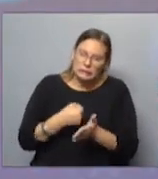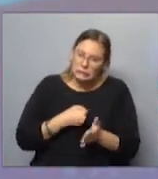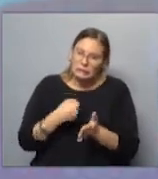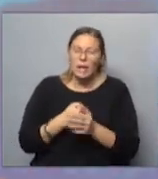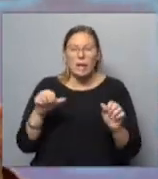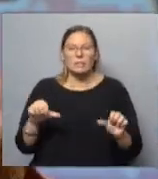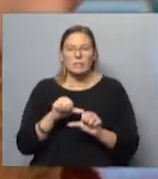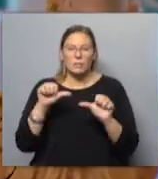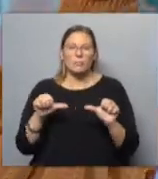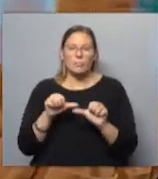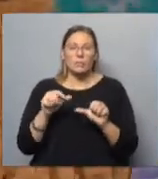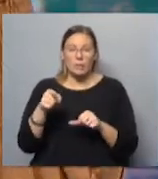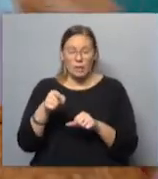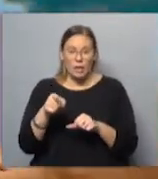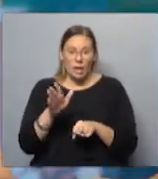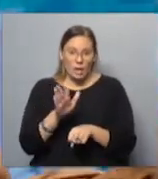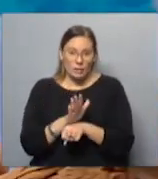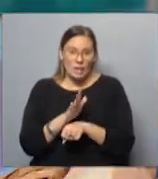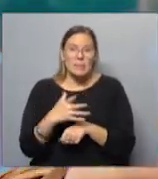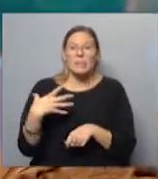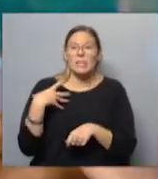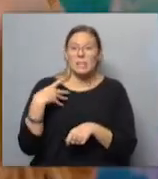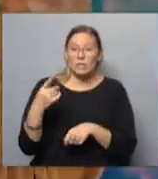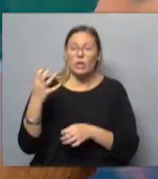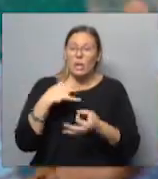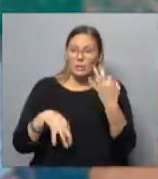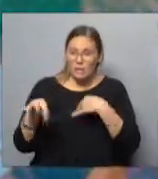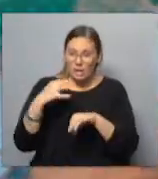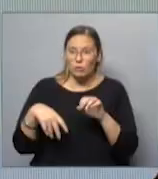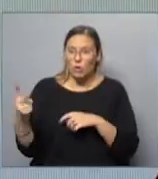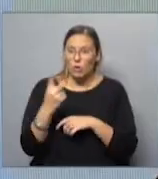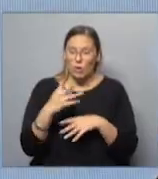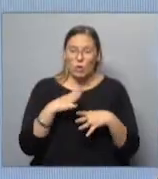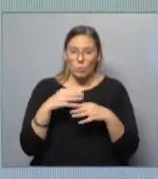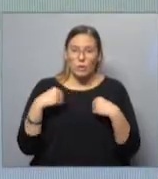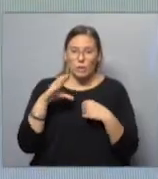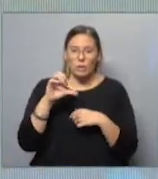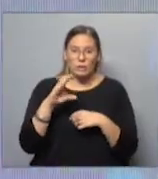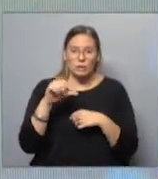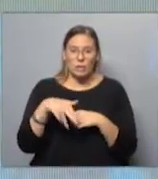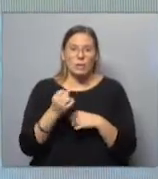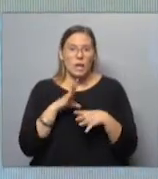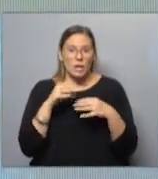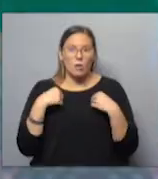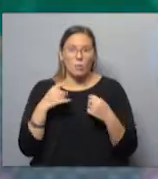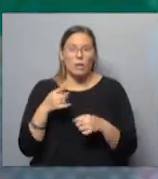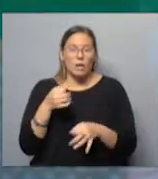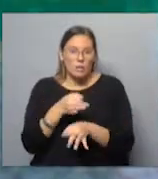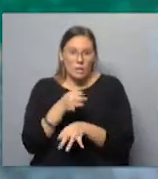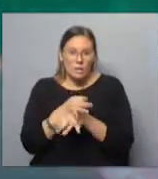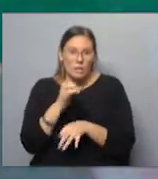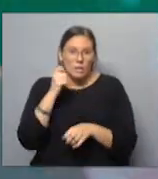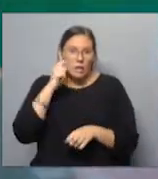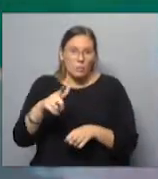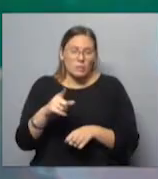todo eso. Bueno, ella es además directora teatral, tienen juntos la Escuela La Escena, que es una escuela muy importante de formación de actores de este